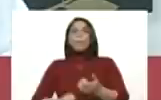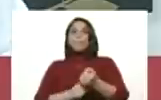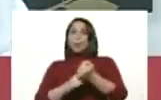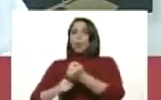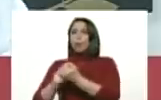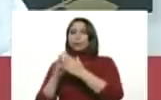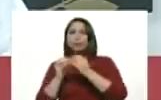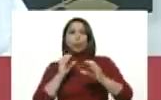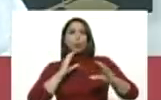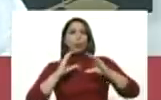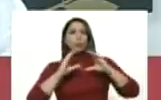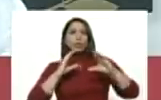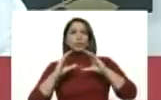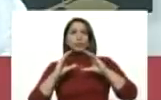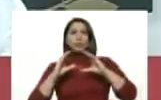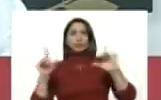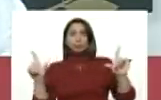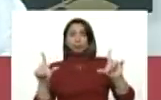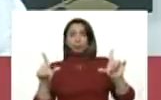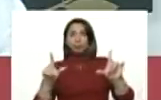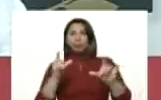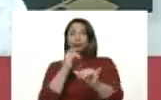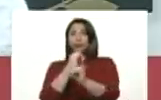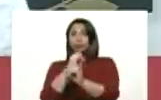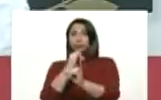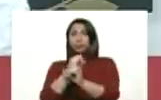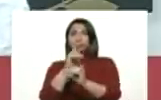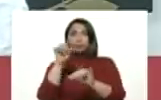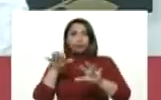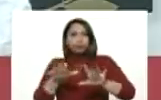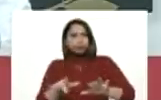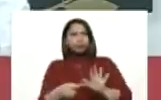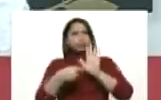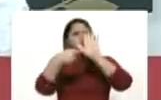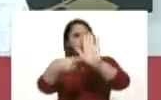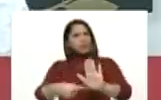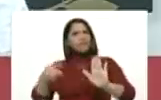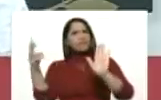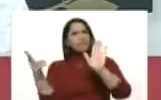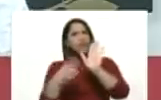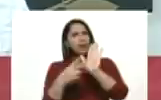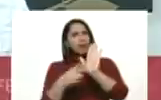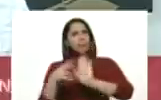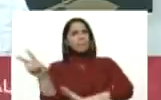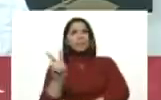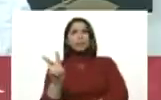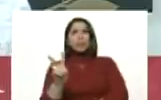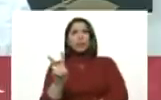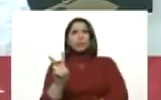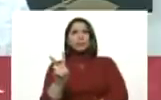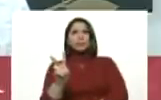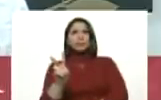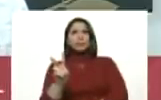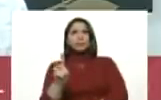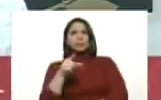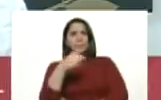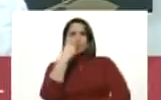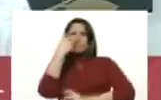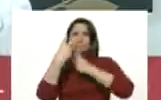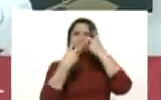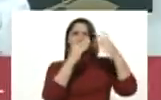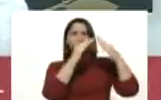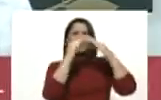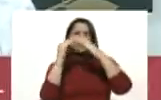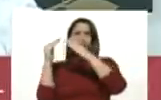los medios de comunicación y en las redes sociales. Mostremos la verdad de Venezuela. Esa visita a casa por